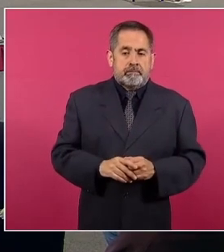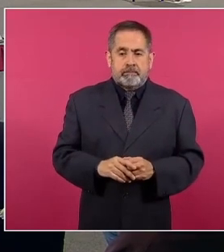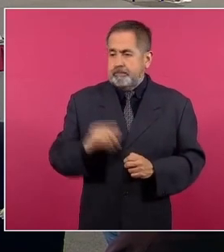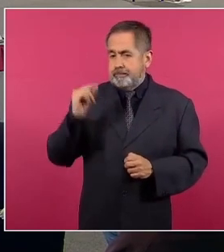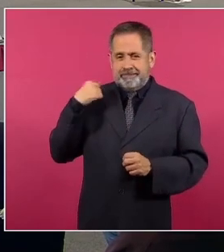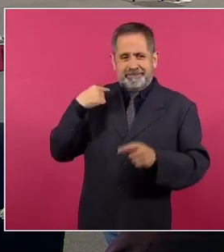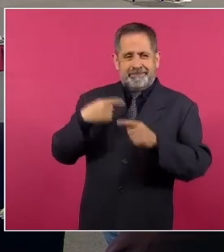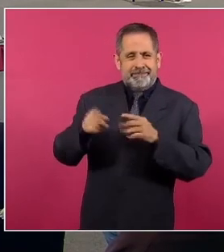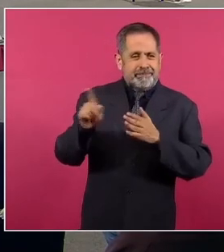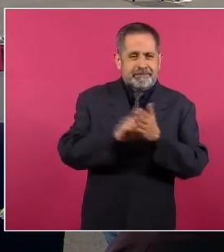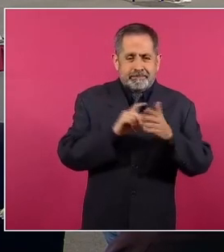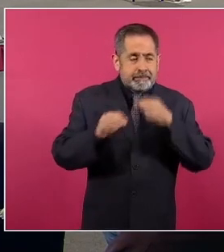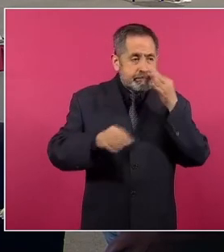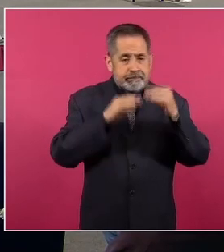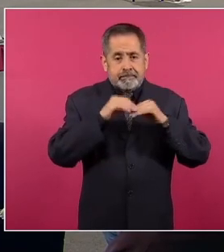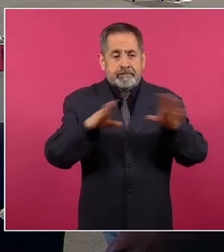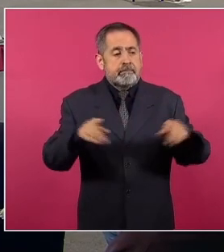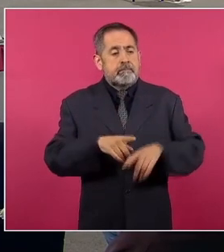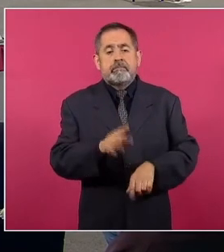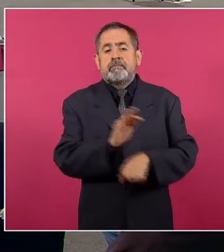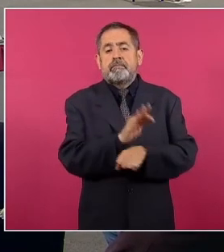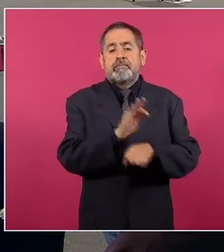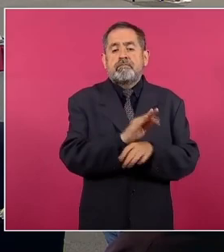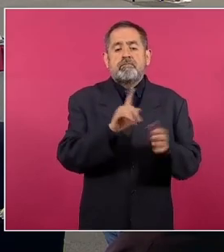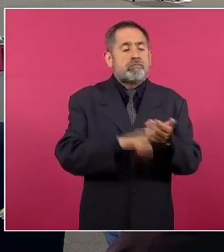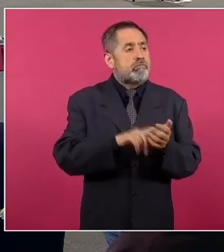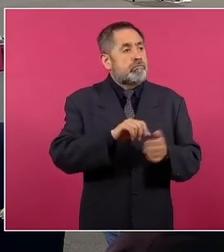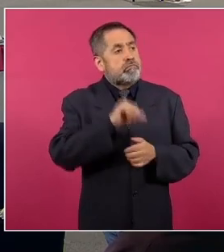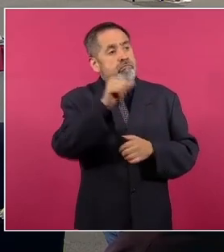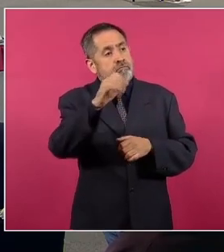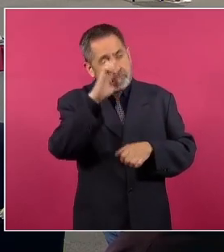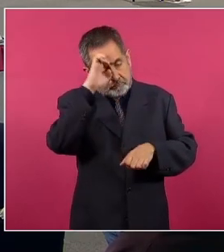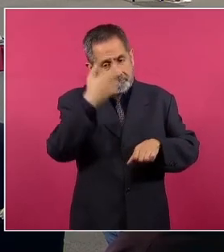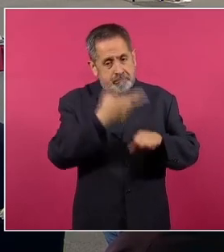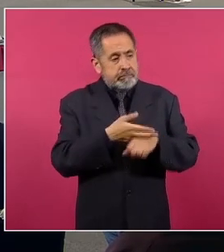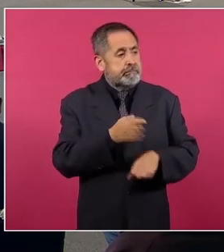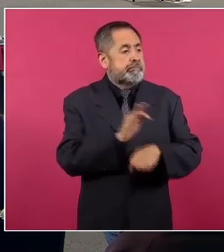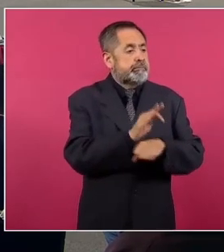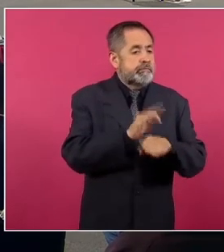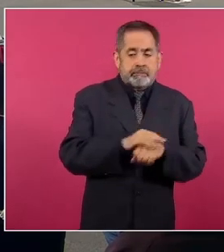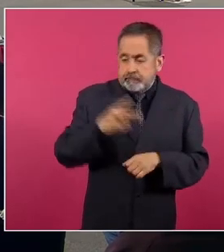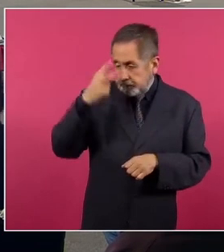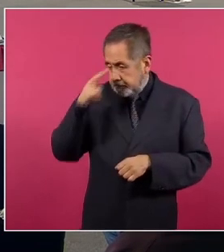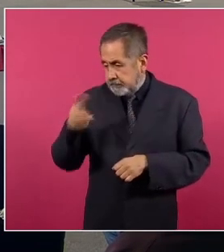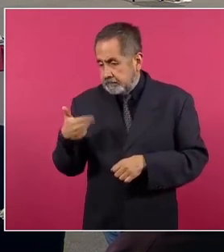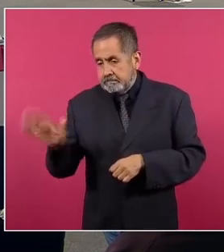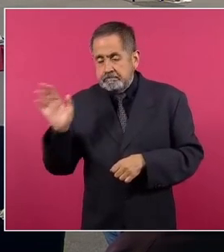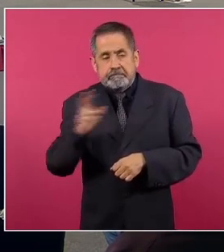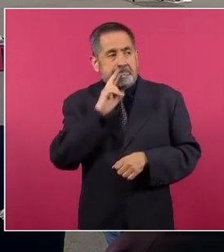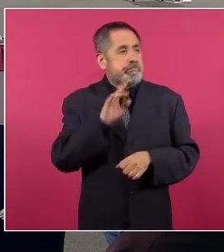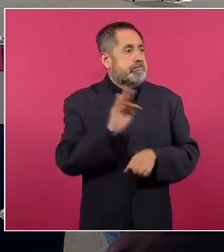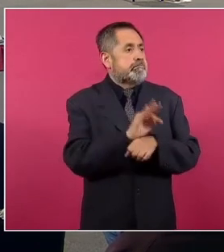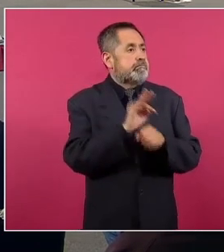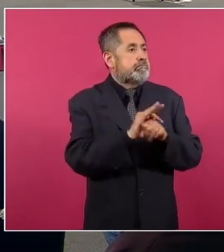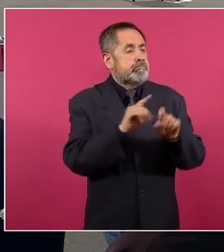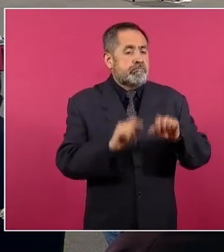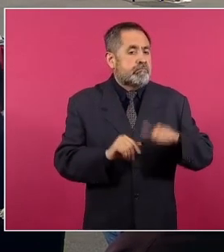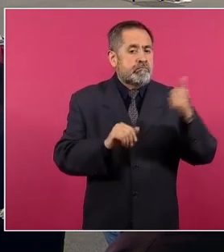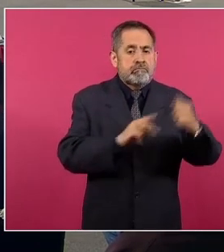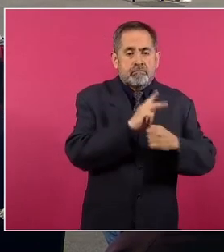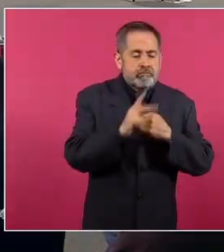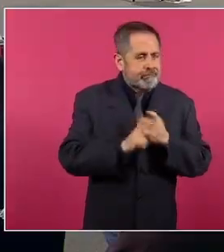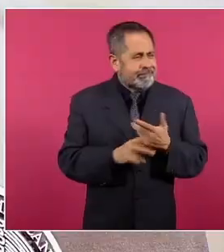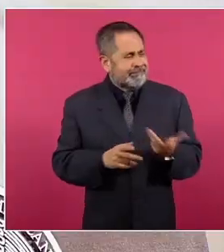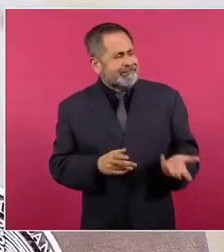comunicación que defienden los negocios de las empresas extranjeras por encima del interés nacional y a pesar de las